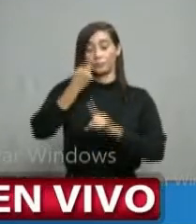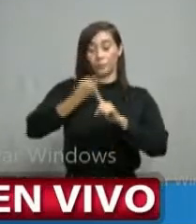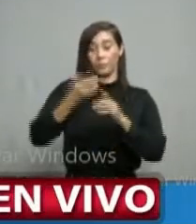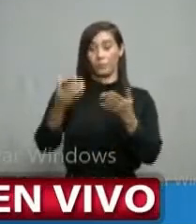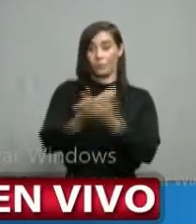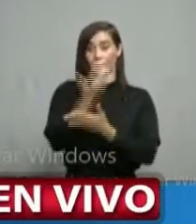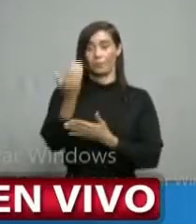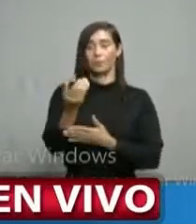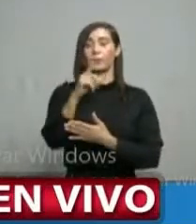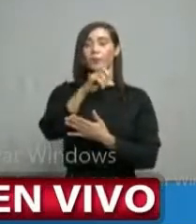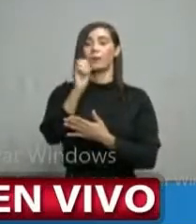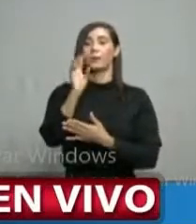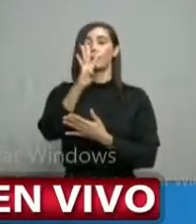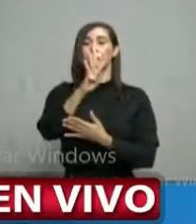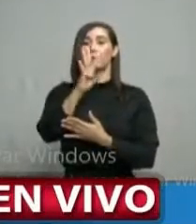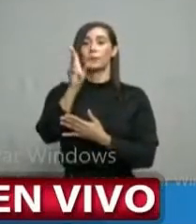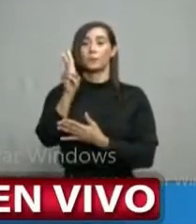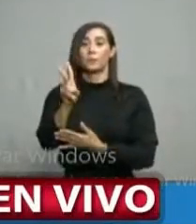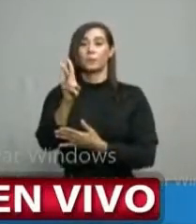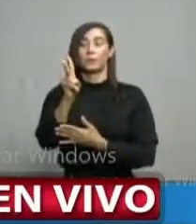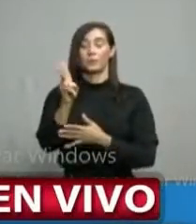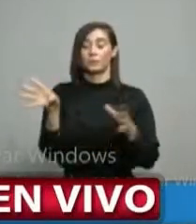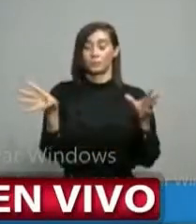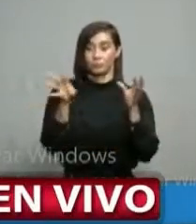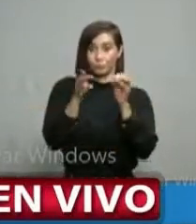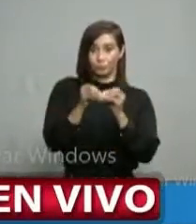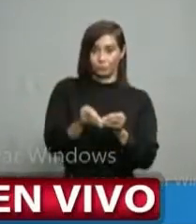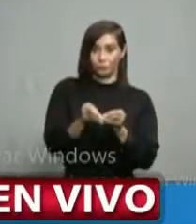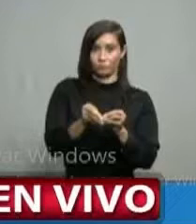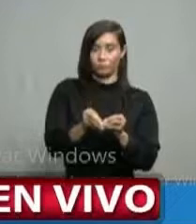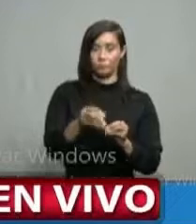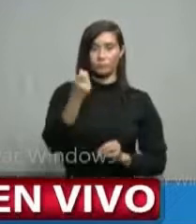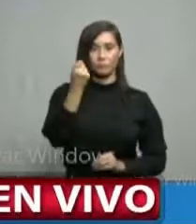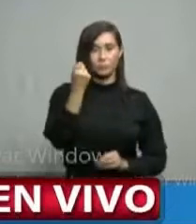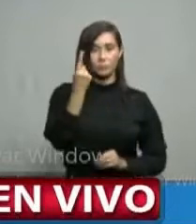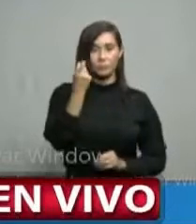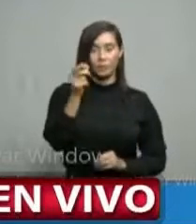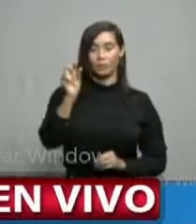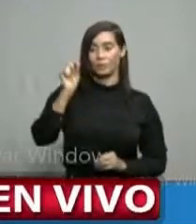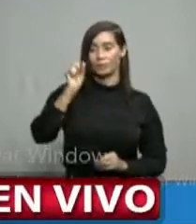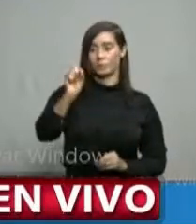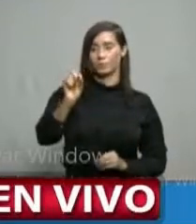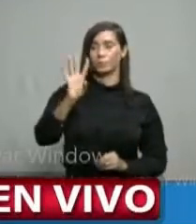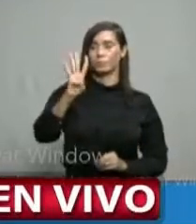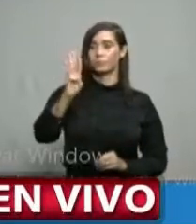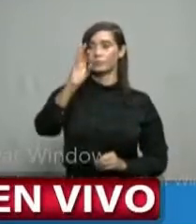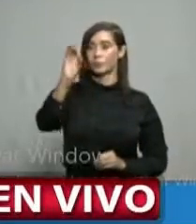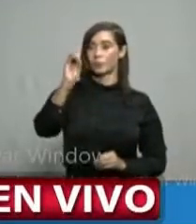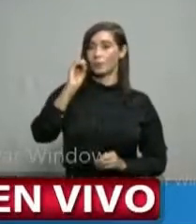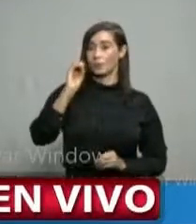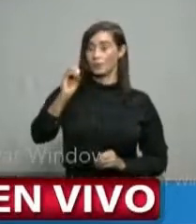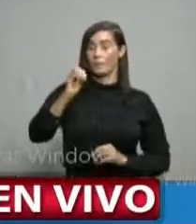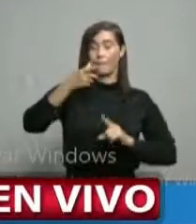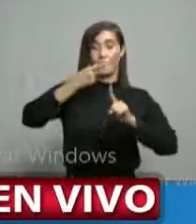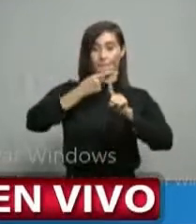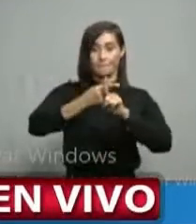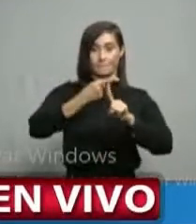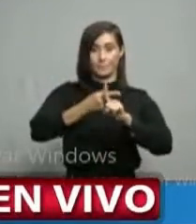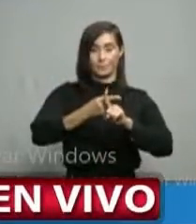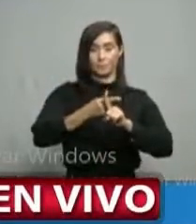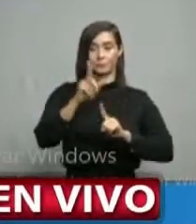nuevo, 142 acumulados, 11.4% la positividad,